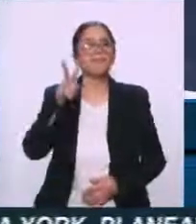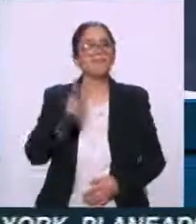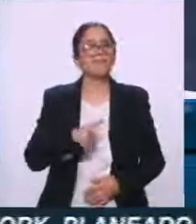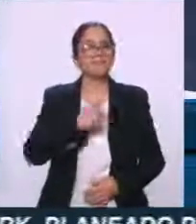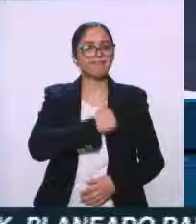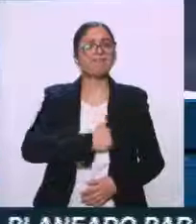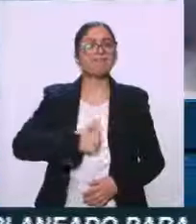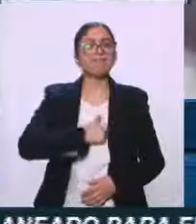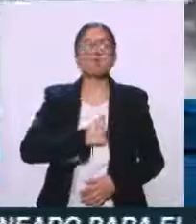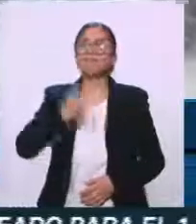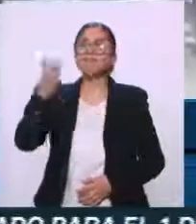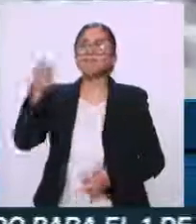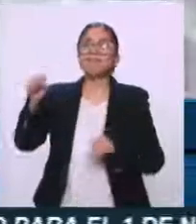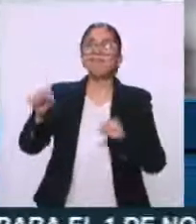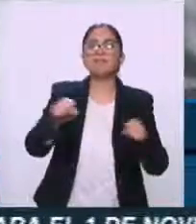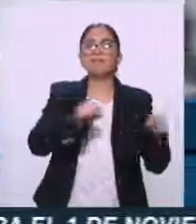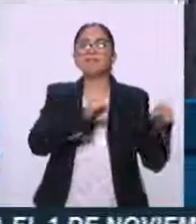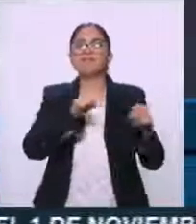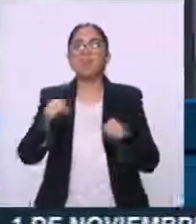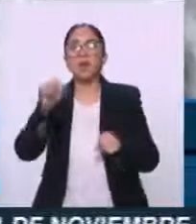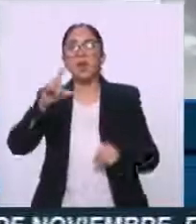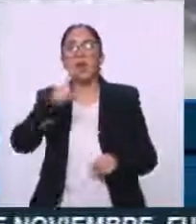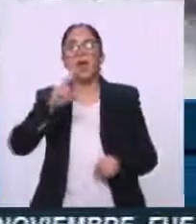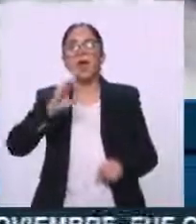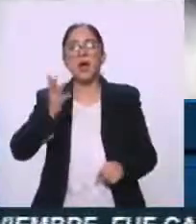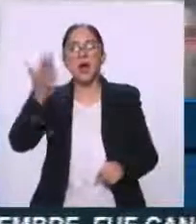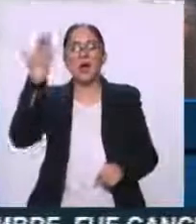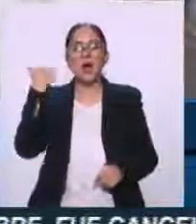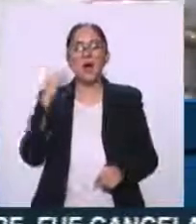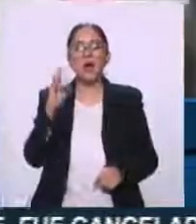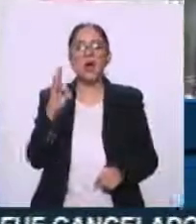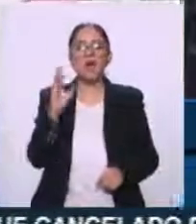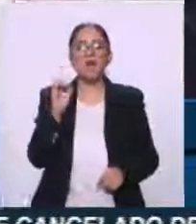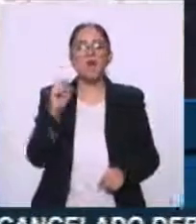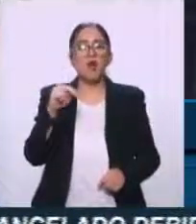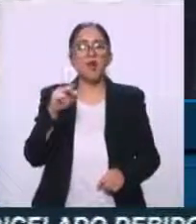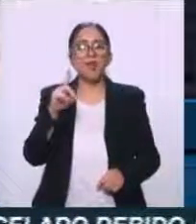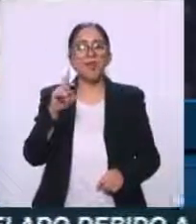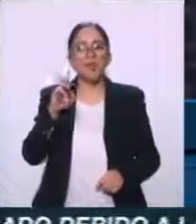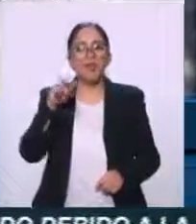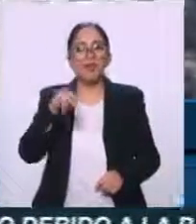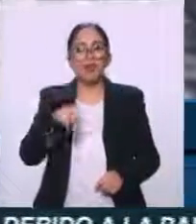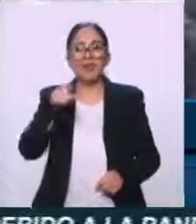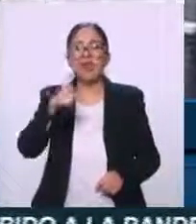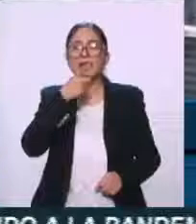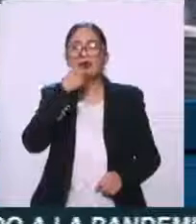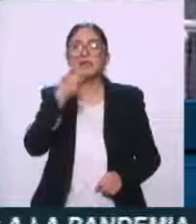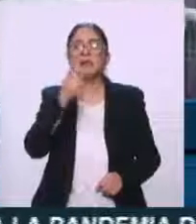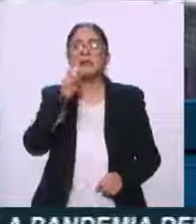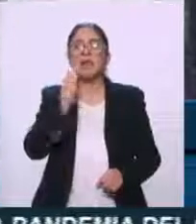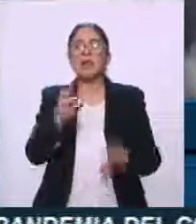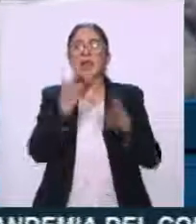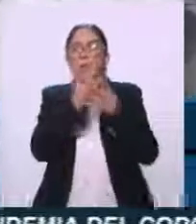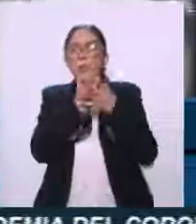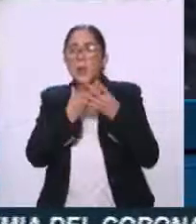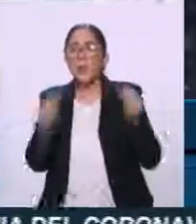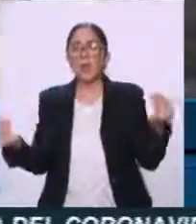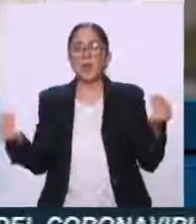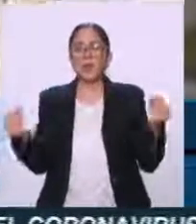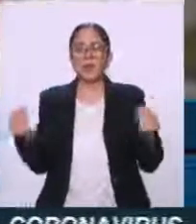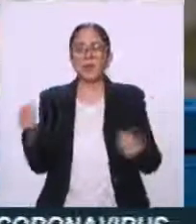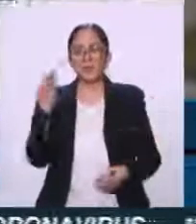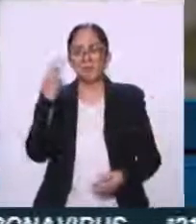estaban tuiteando acompañadas del training topic Fonden, diciendo que había desaparecido, cosa que no es cierto,